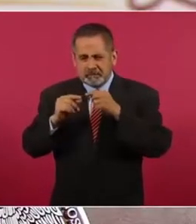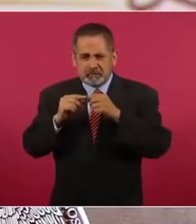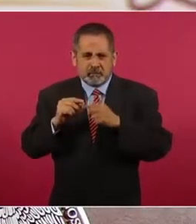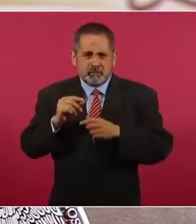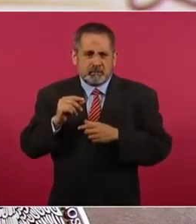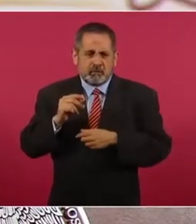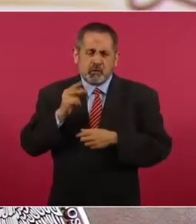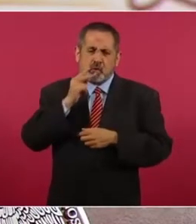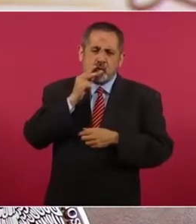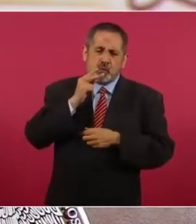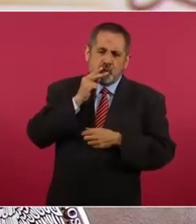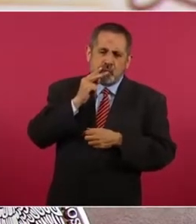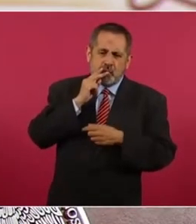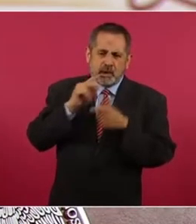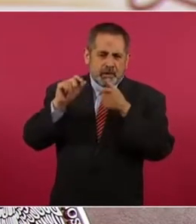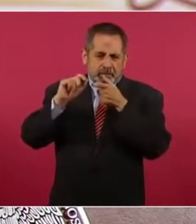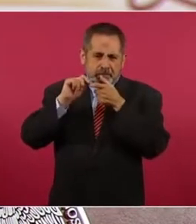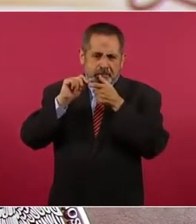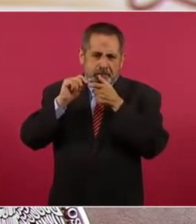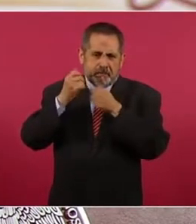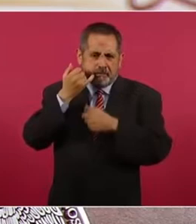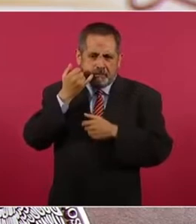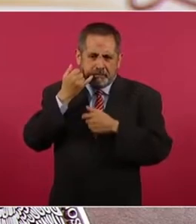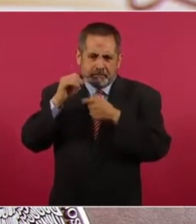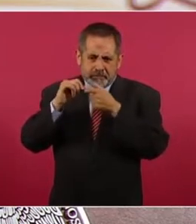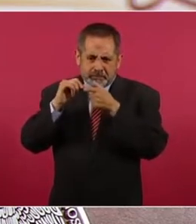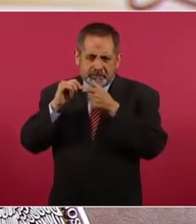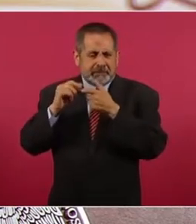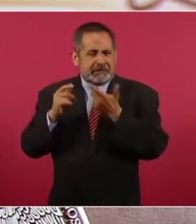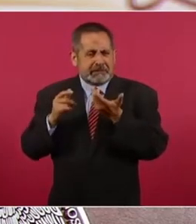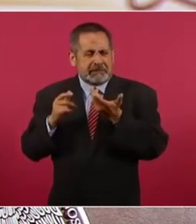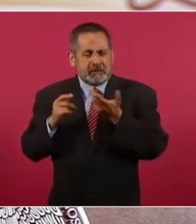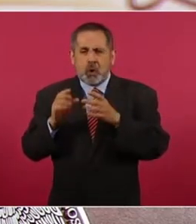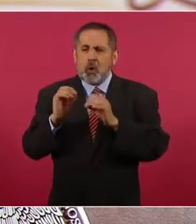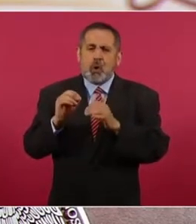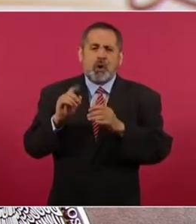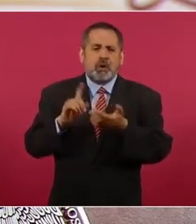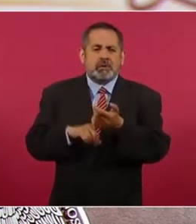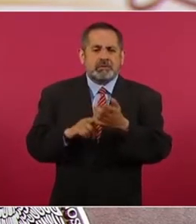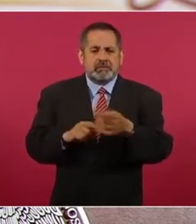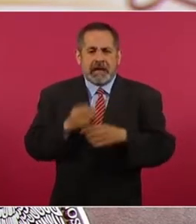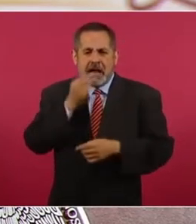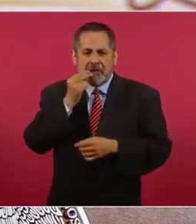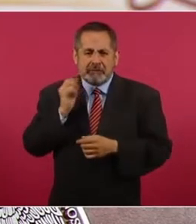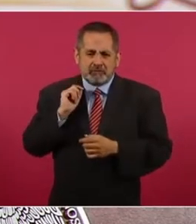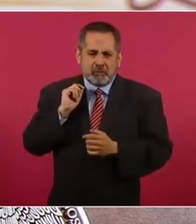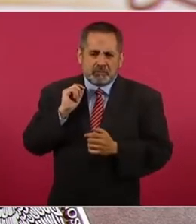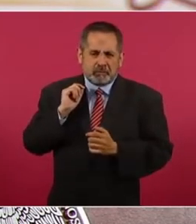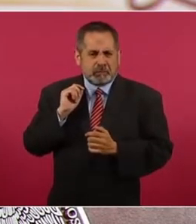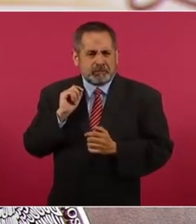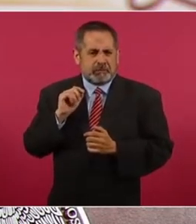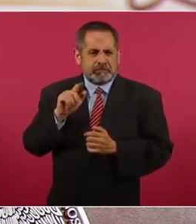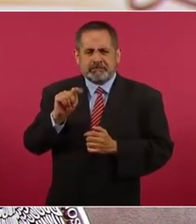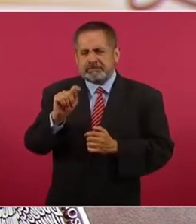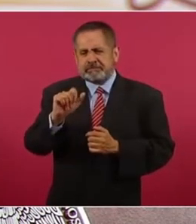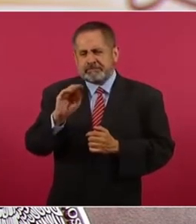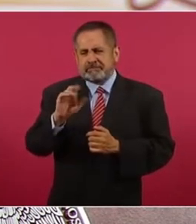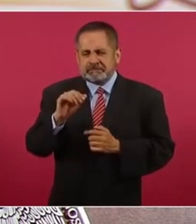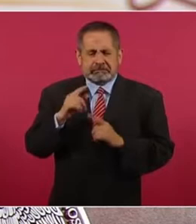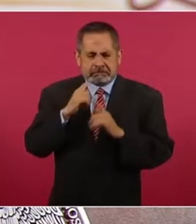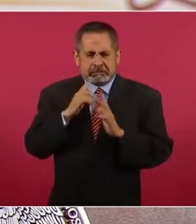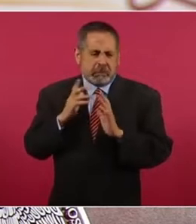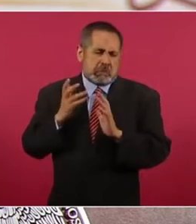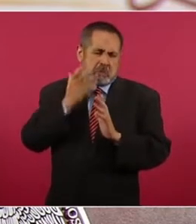en cigarrillos, pipas, etcétera. También formas de consumir el tabaco masticándolo. Y esas formas